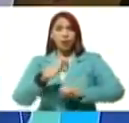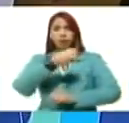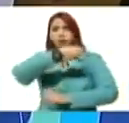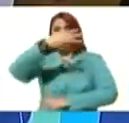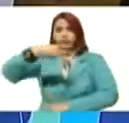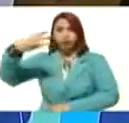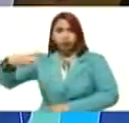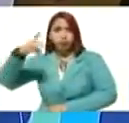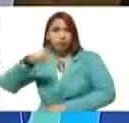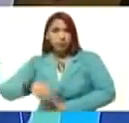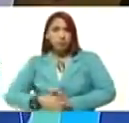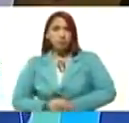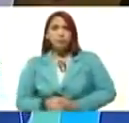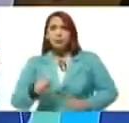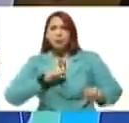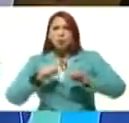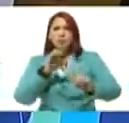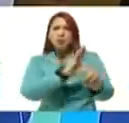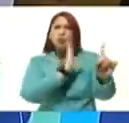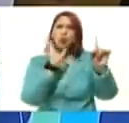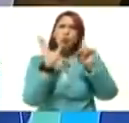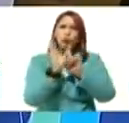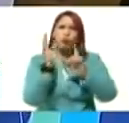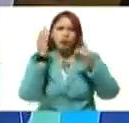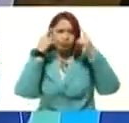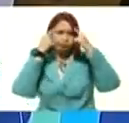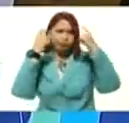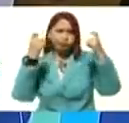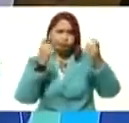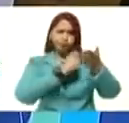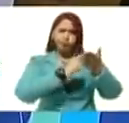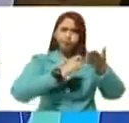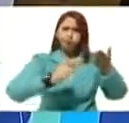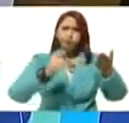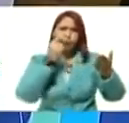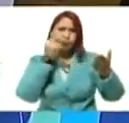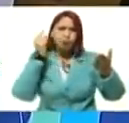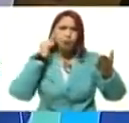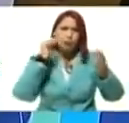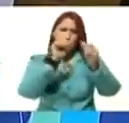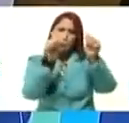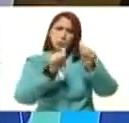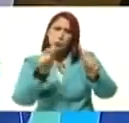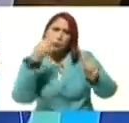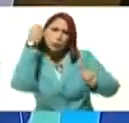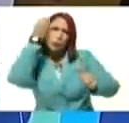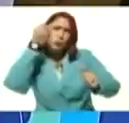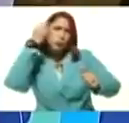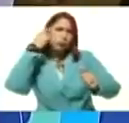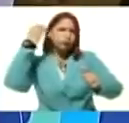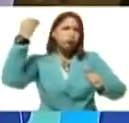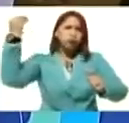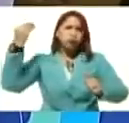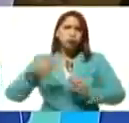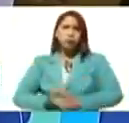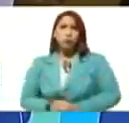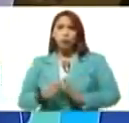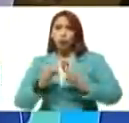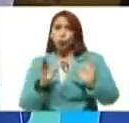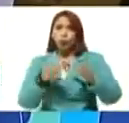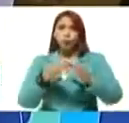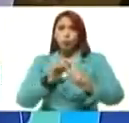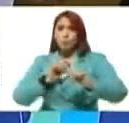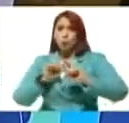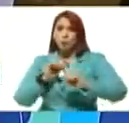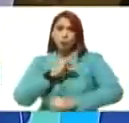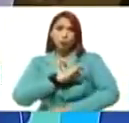los movimientos de la cultura, intelectuales, escritores, escritoras, artistas, pensadores, todos los movimientos sociales.